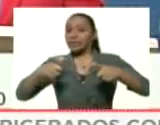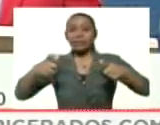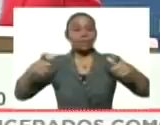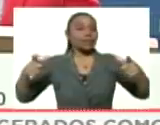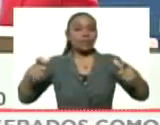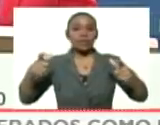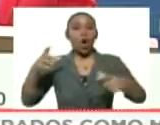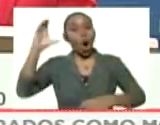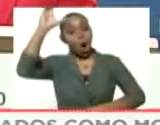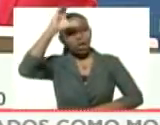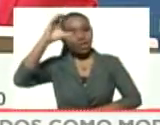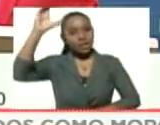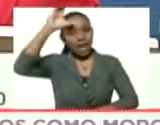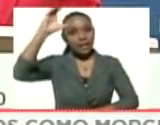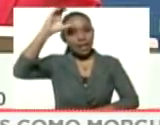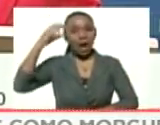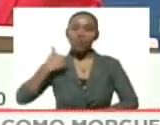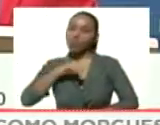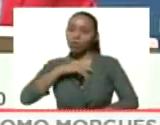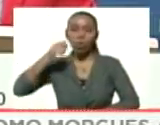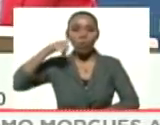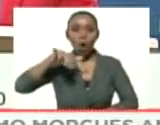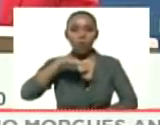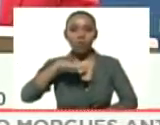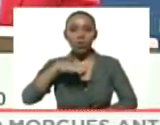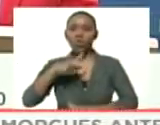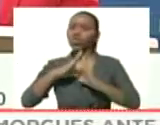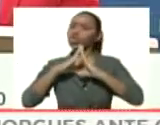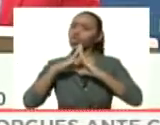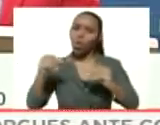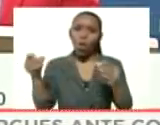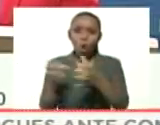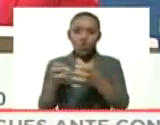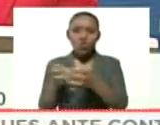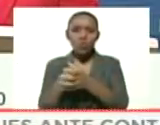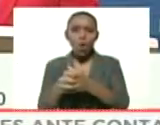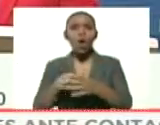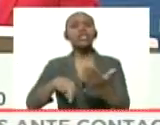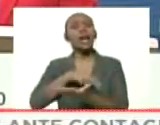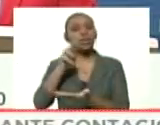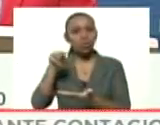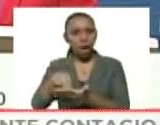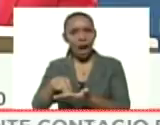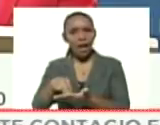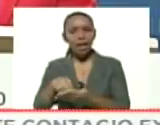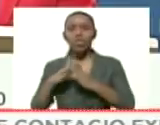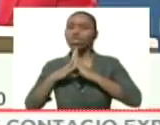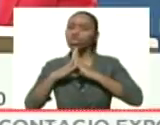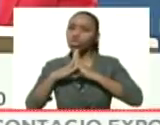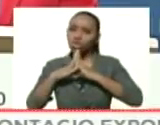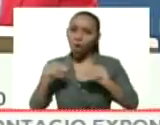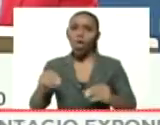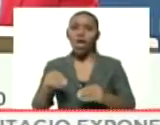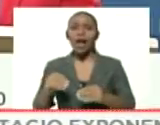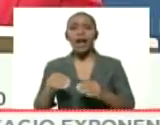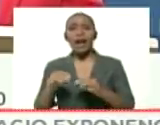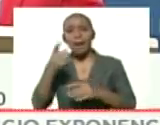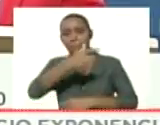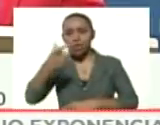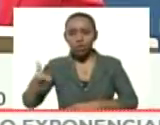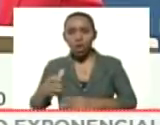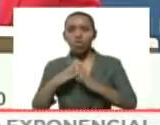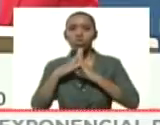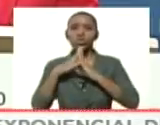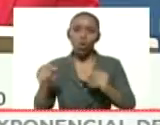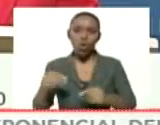gigantesca conciencia de nuestro pueblo, de todos los sectores nacionales, de todas las clases, de todas las